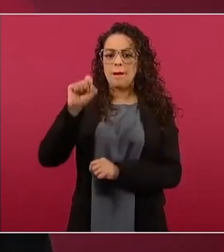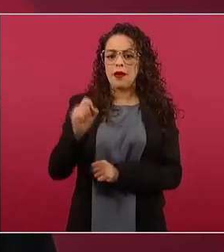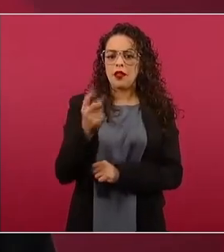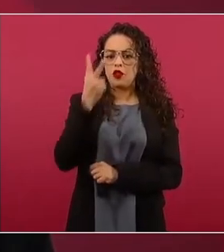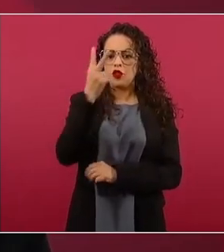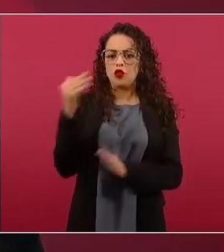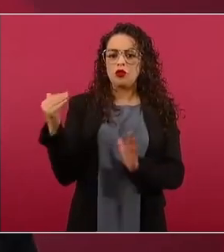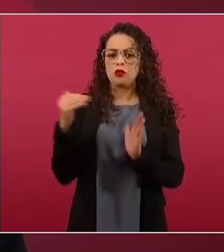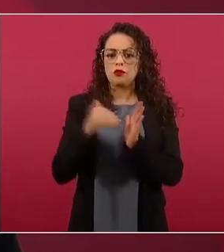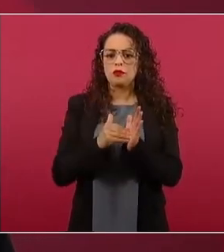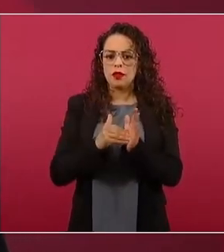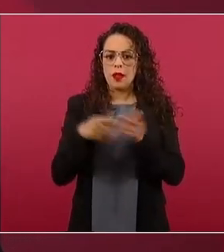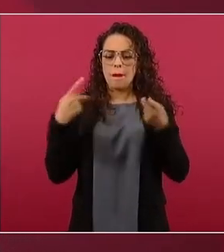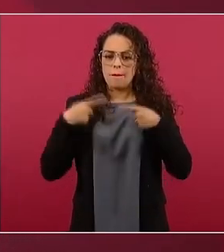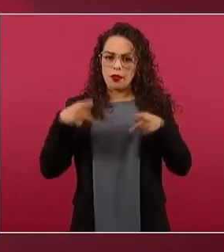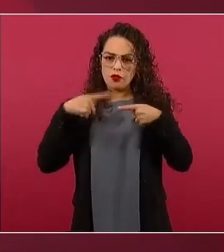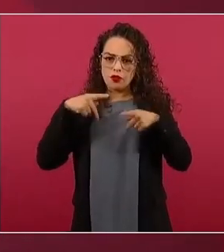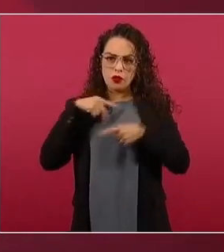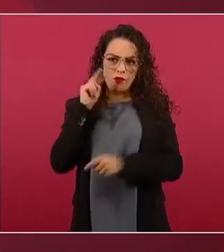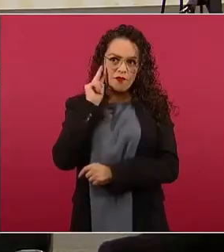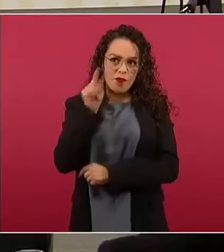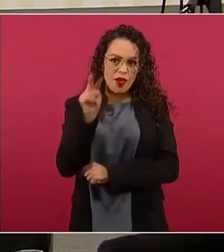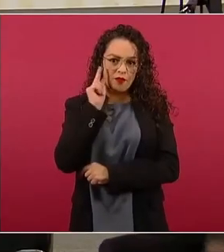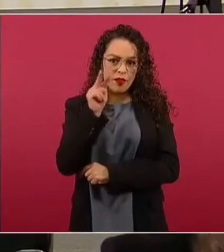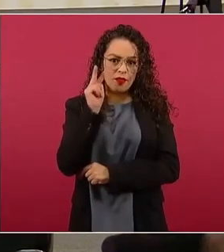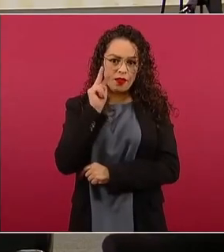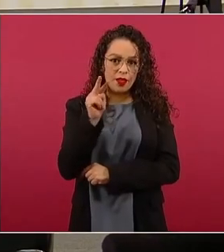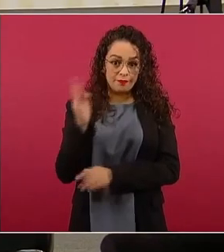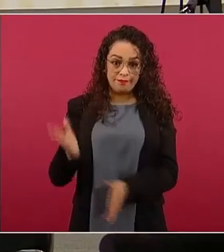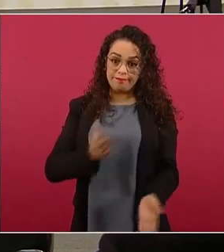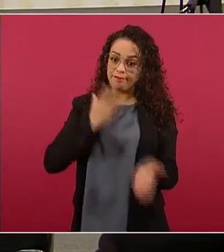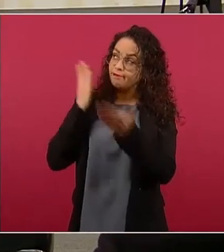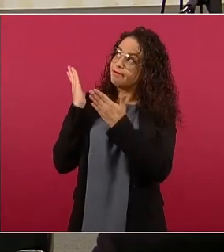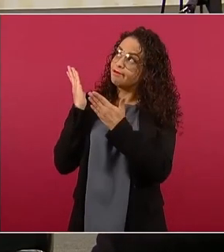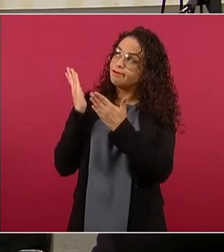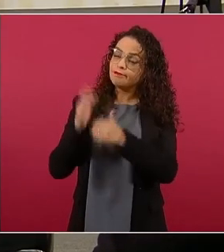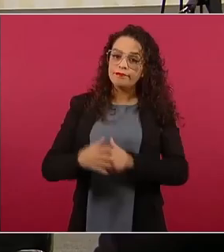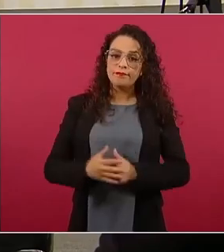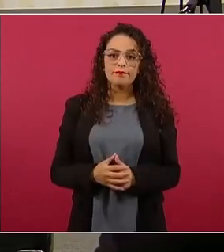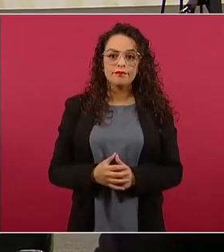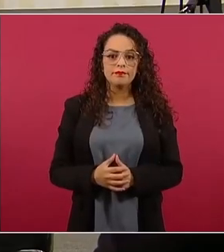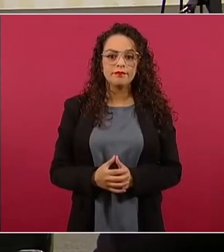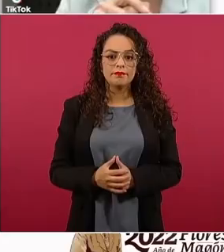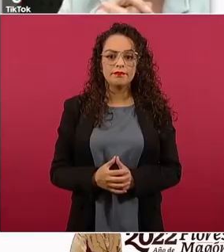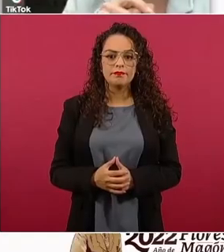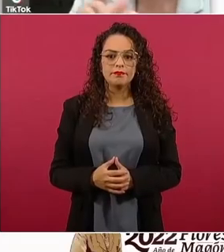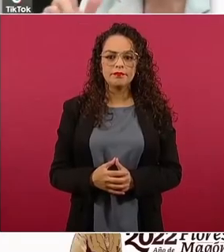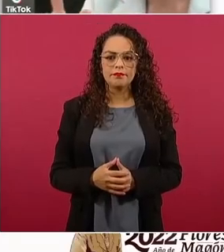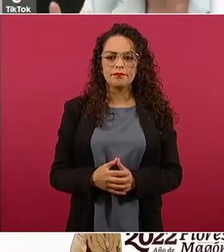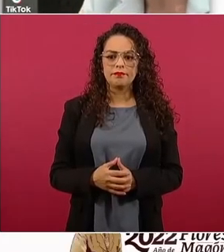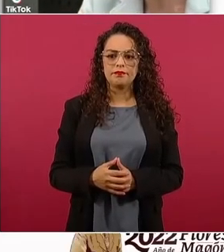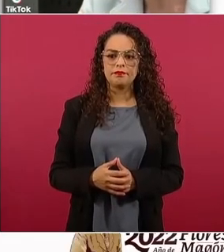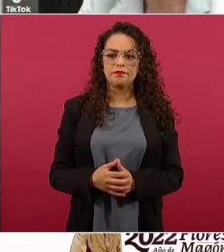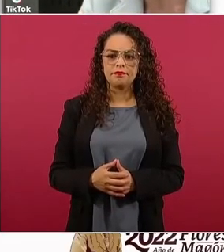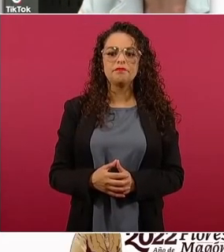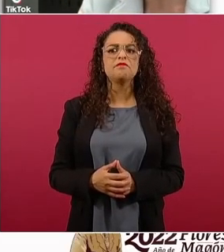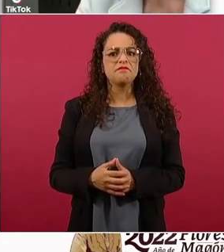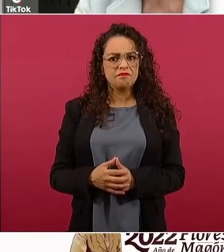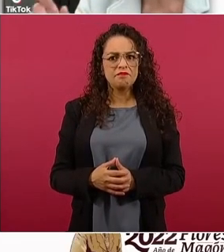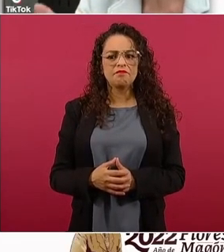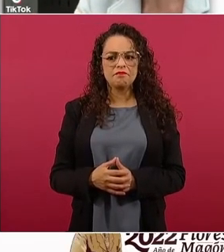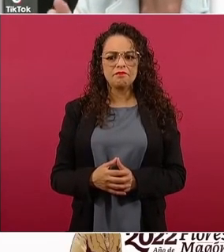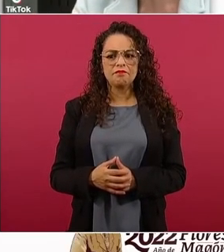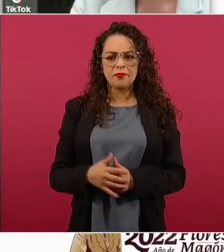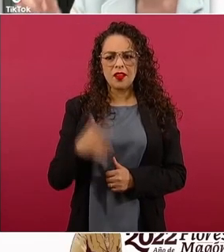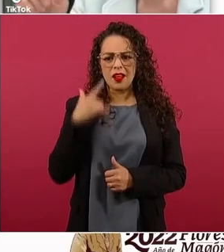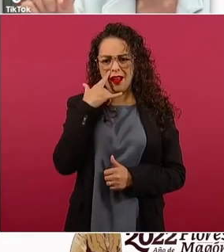mil visualizaciones. Veamos. Están ocurriendo cosas muy raras en el Felipe Ángeles,